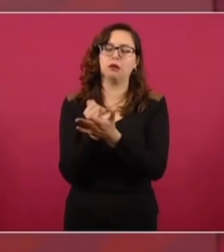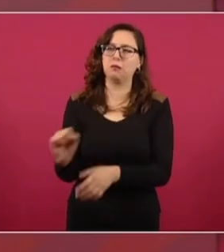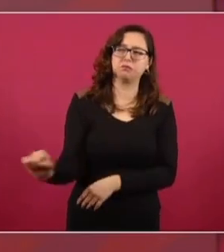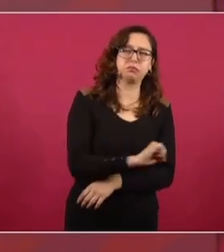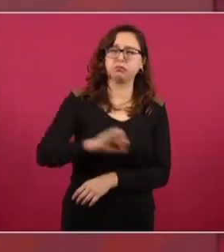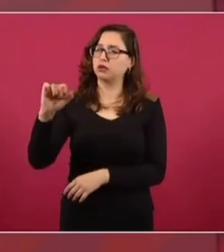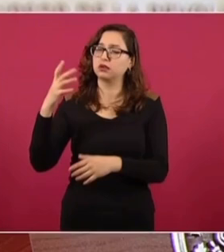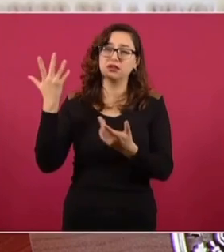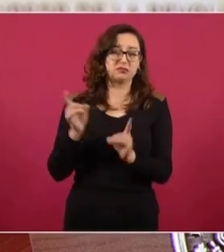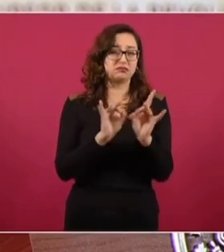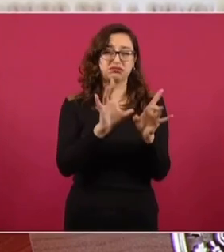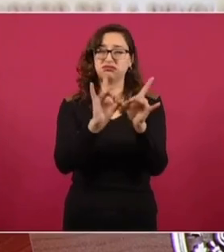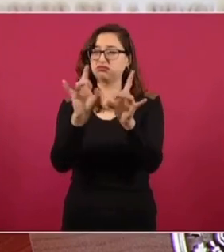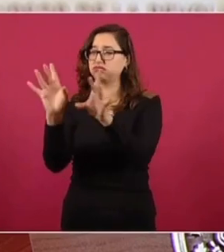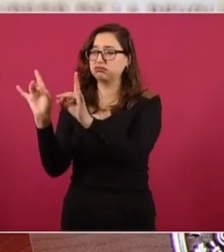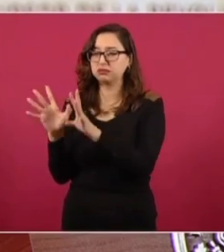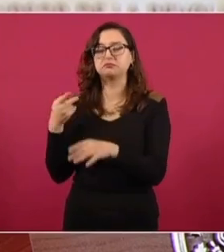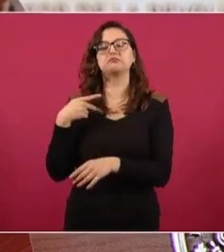vamos avanzando.